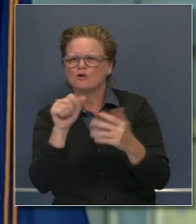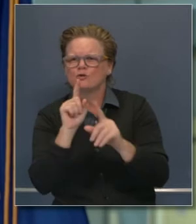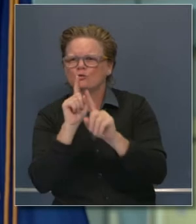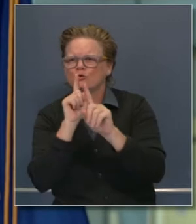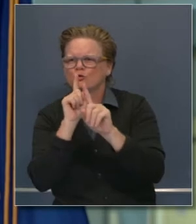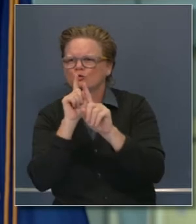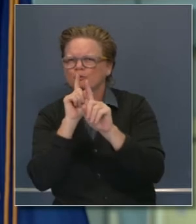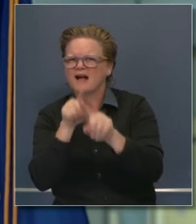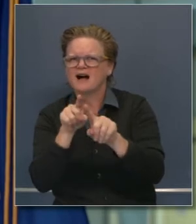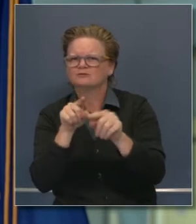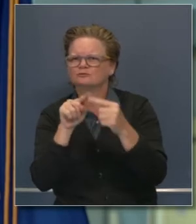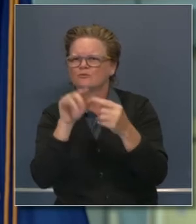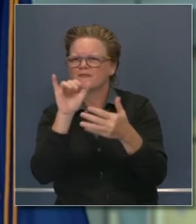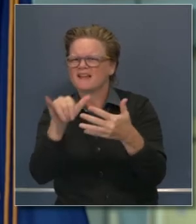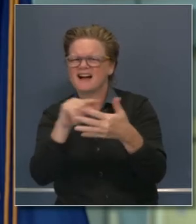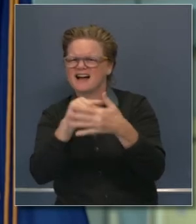nombramientos?